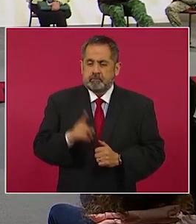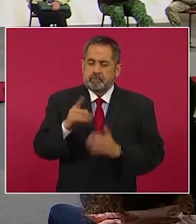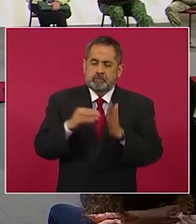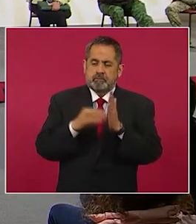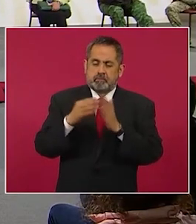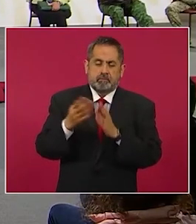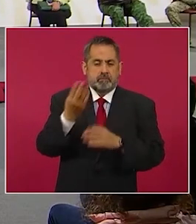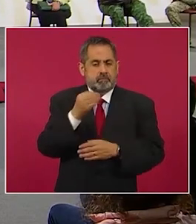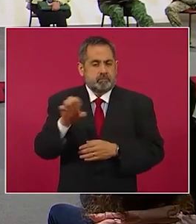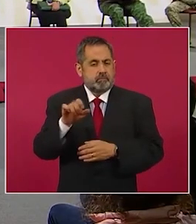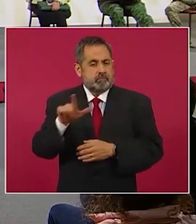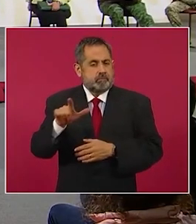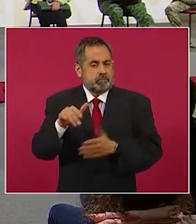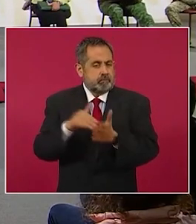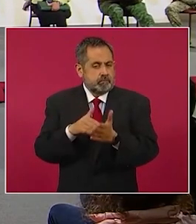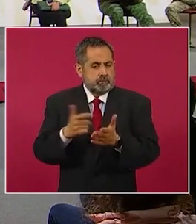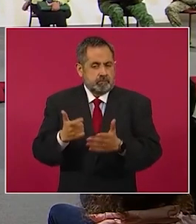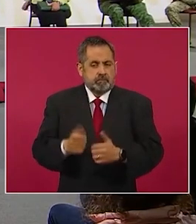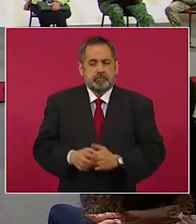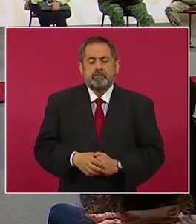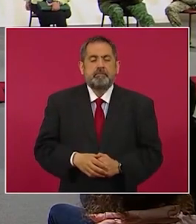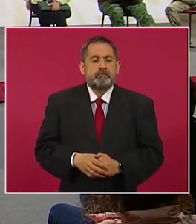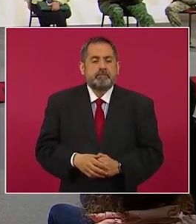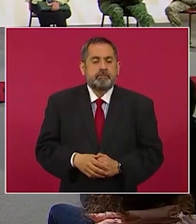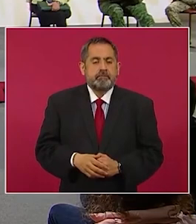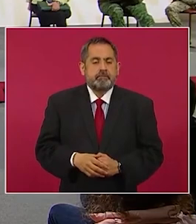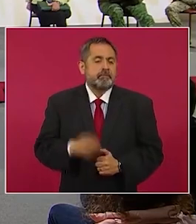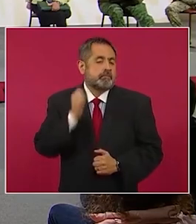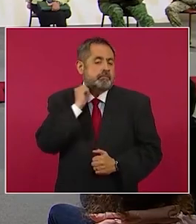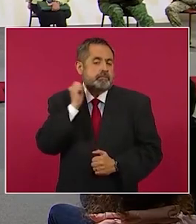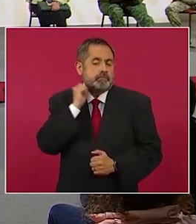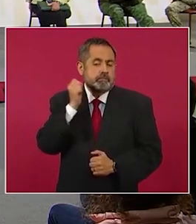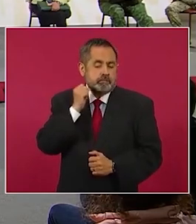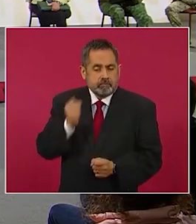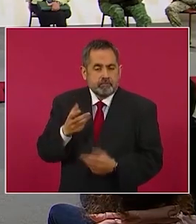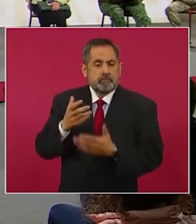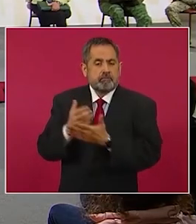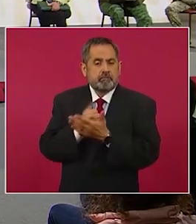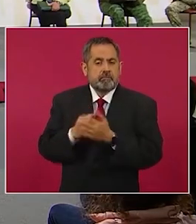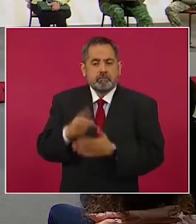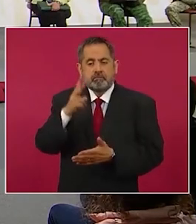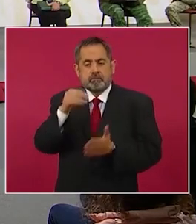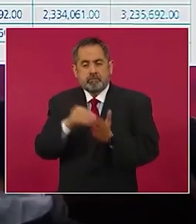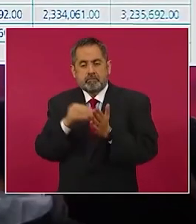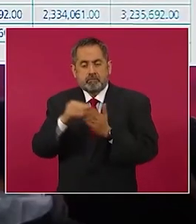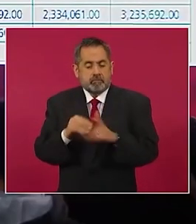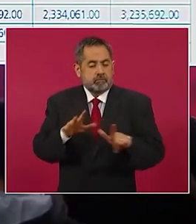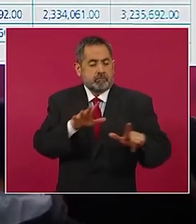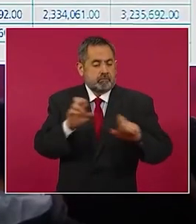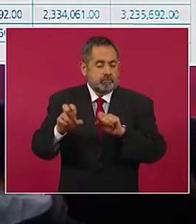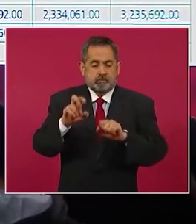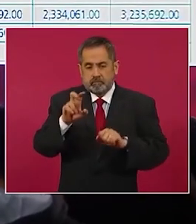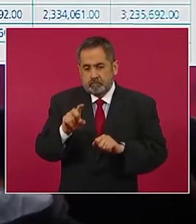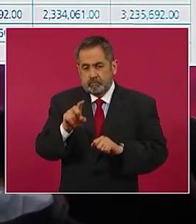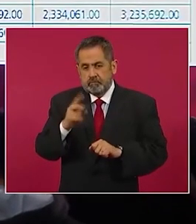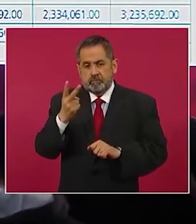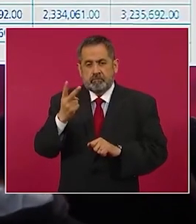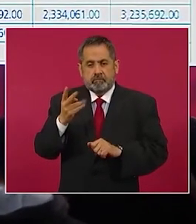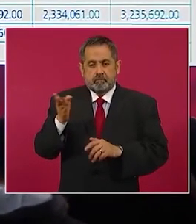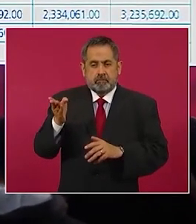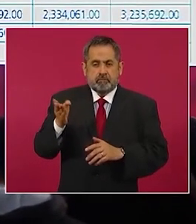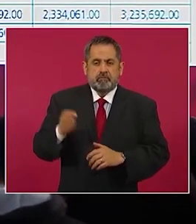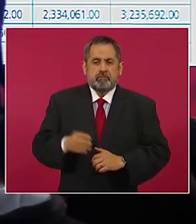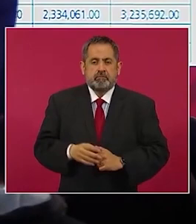novecientos dieciséis. Y senador, dos millones setecientos treinta y dos.